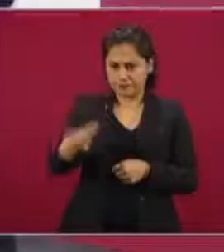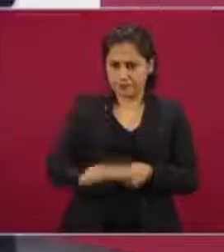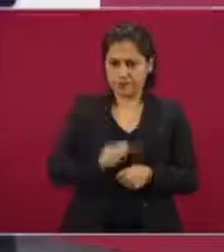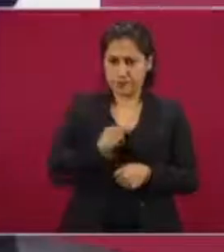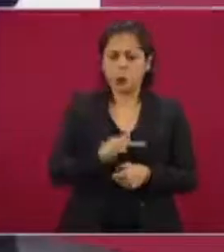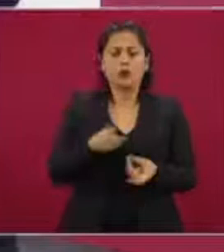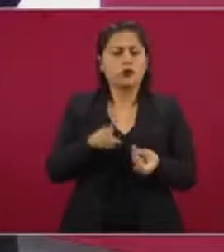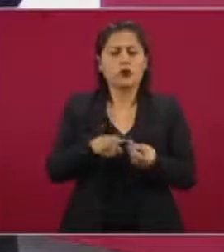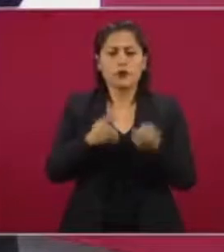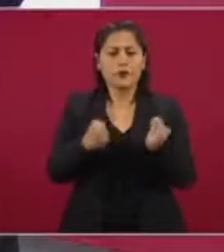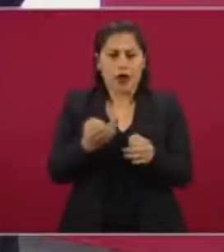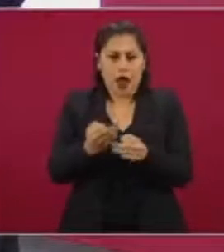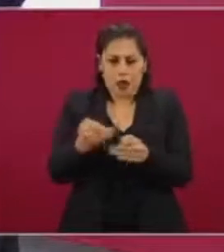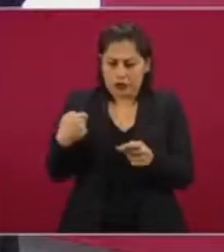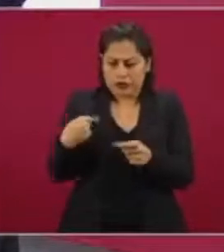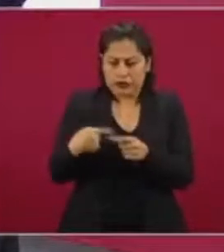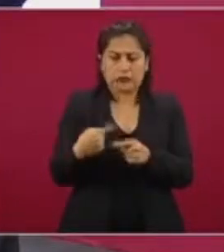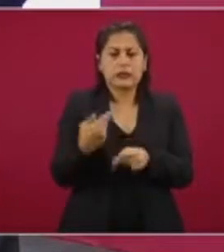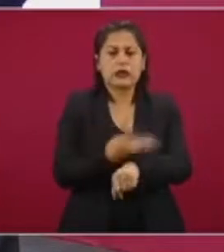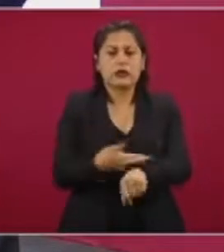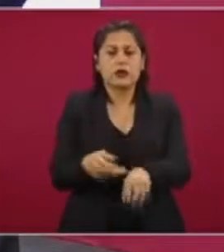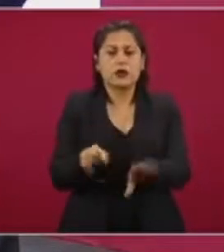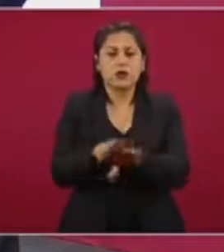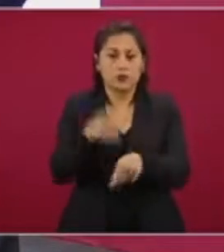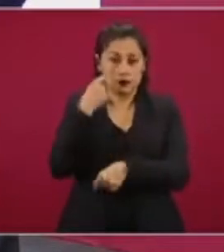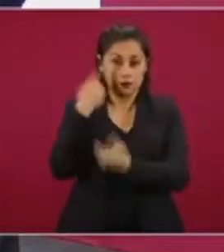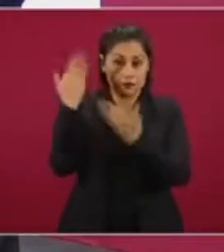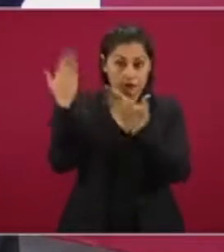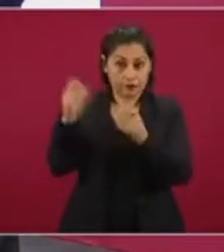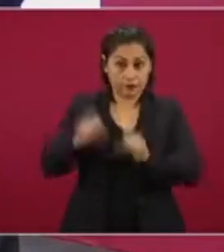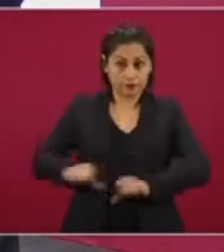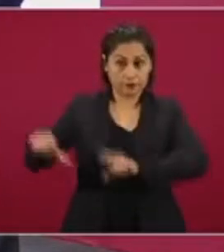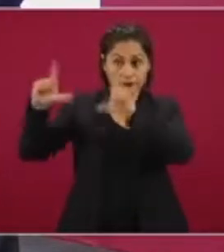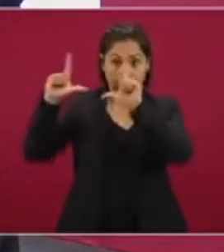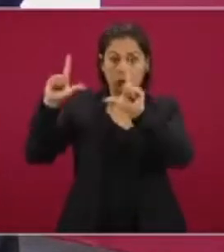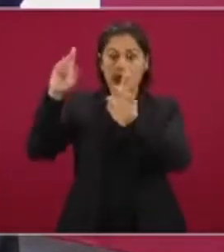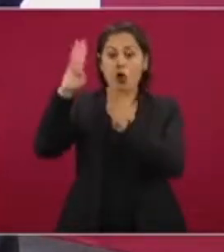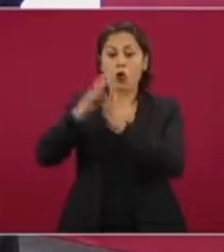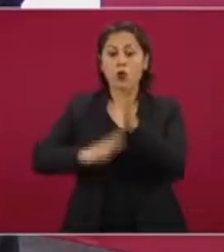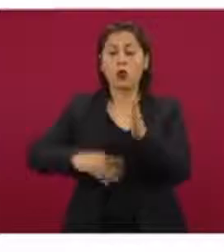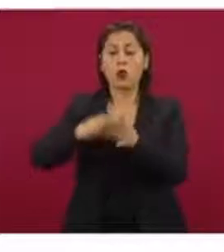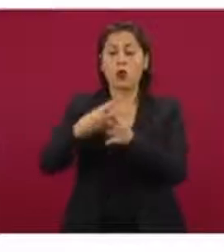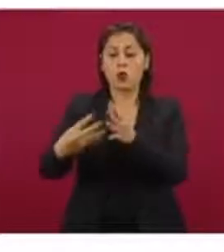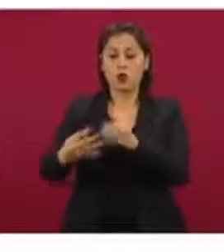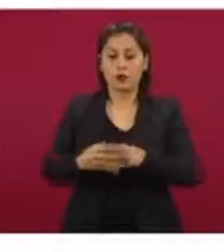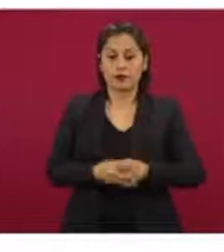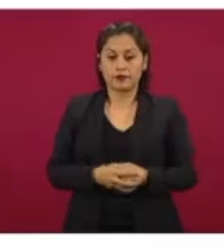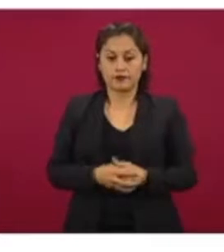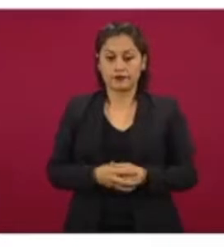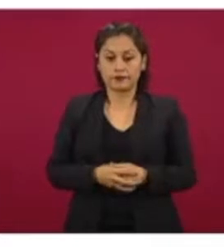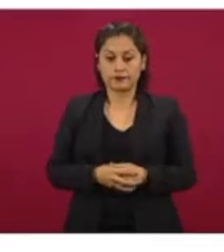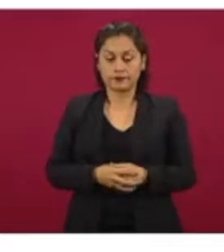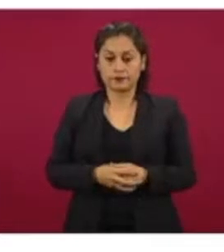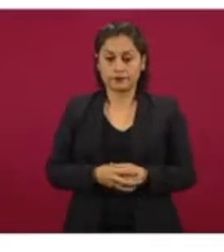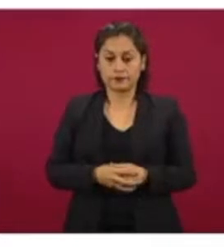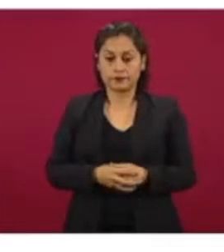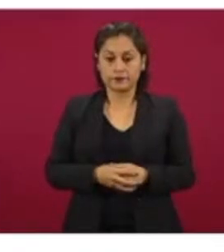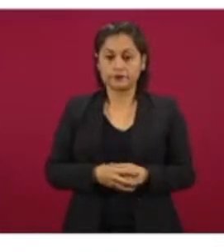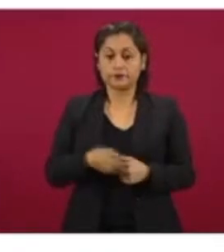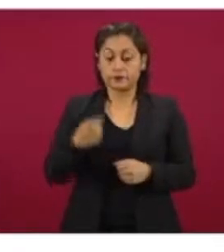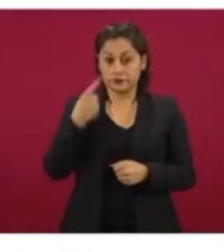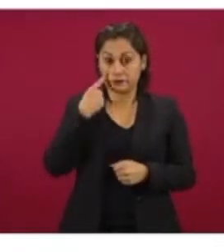Bueno, aquí tiene usted un cuadro, una síntesis. Entonces tenemos a su lado izquierdo